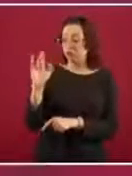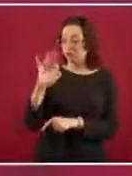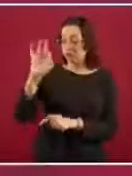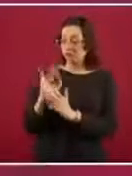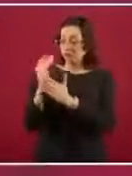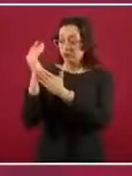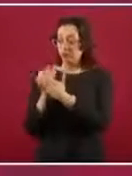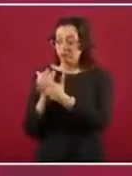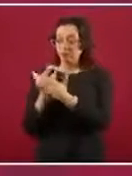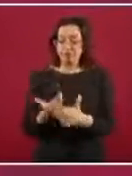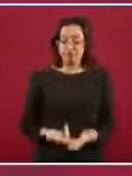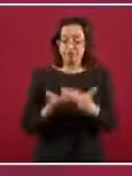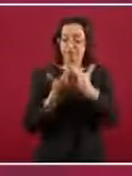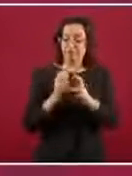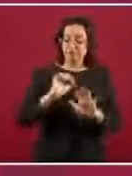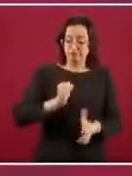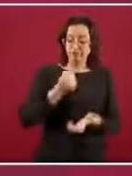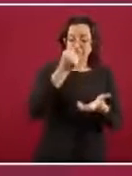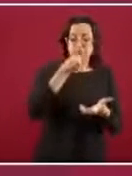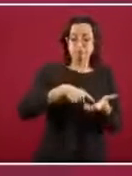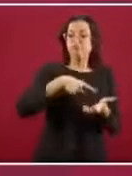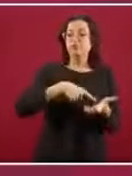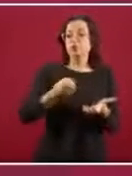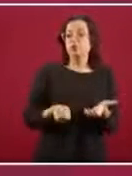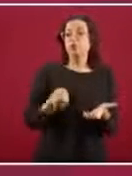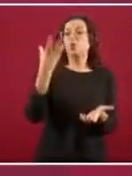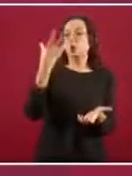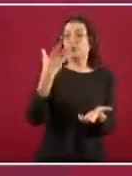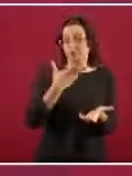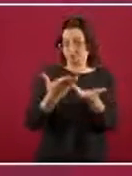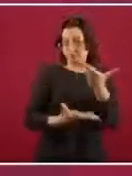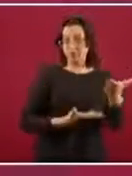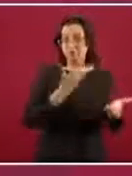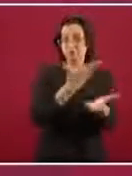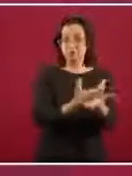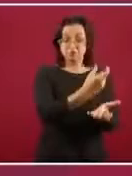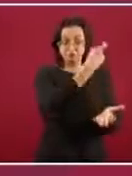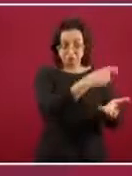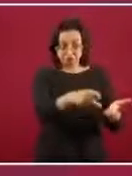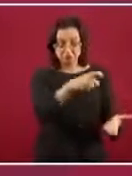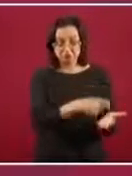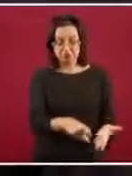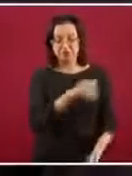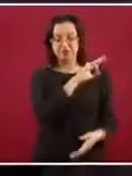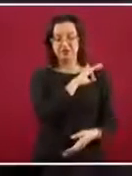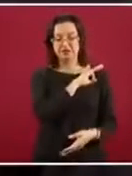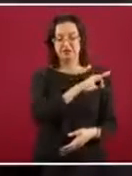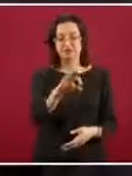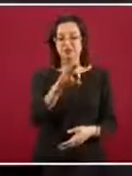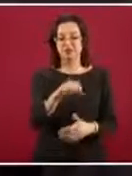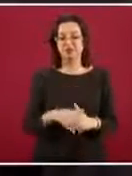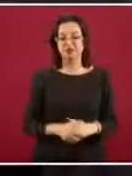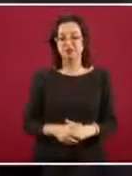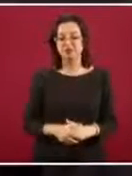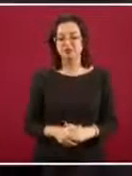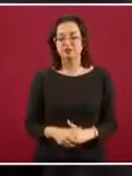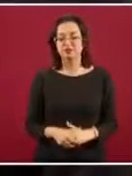les voy a presentar la propuesta de qué podría comprarse de equipo médico,